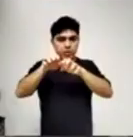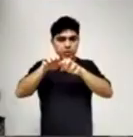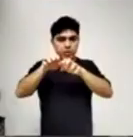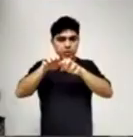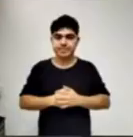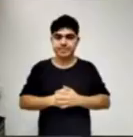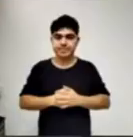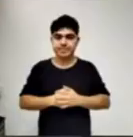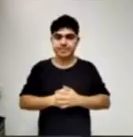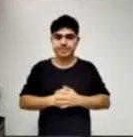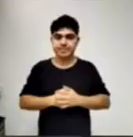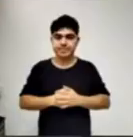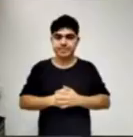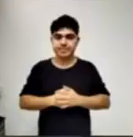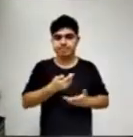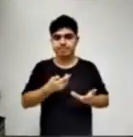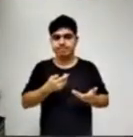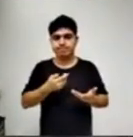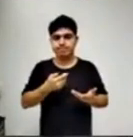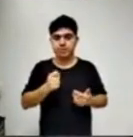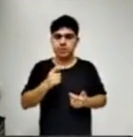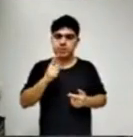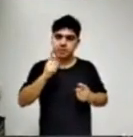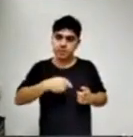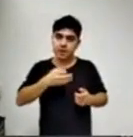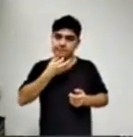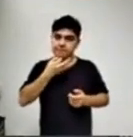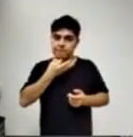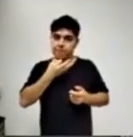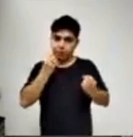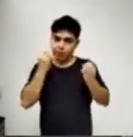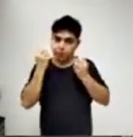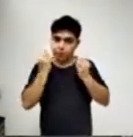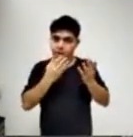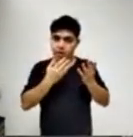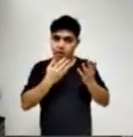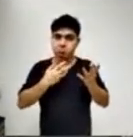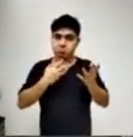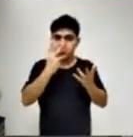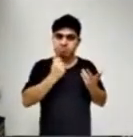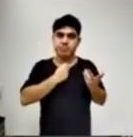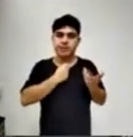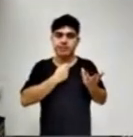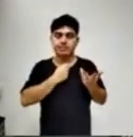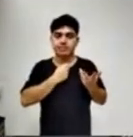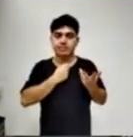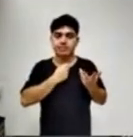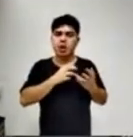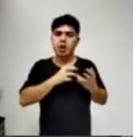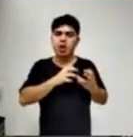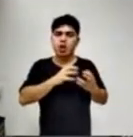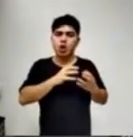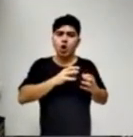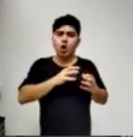La verdad que me encantaría poder aprobar y dar mi voto